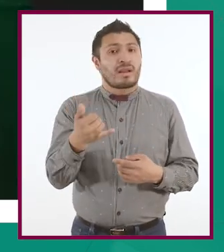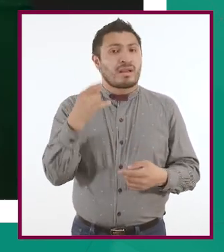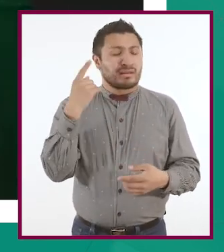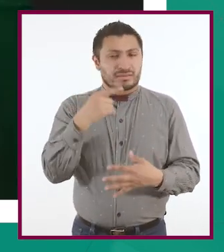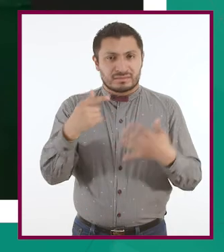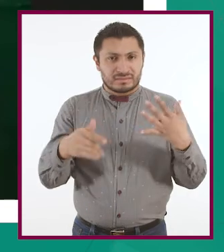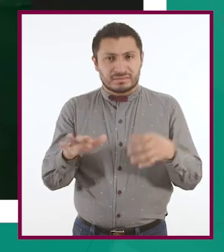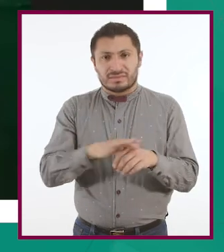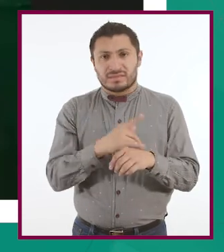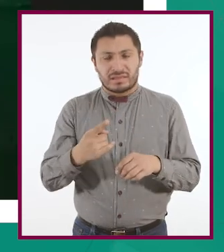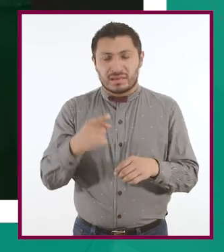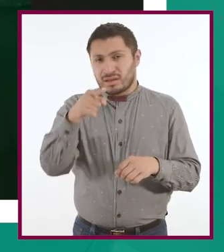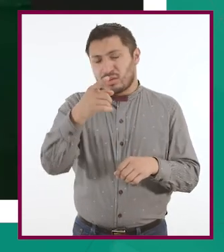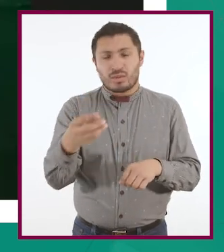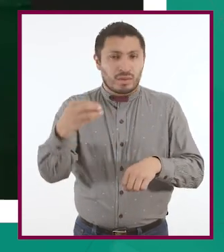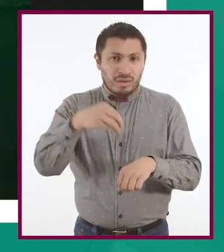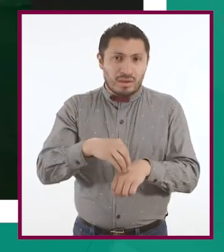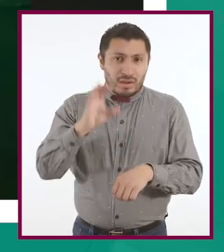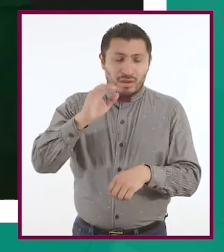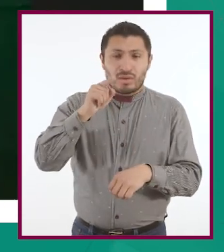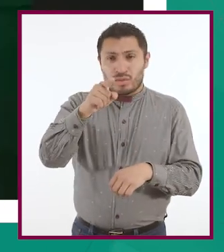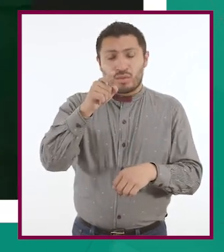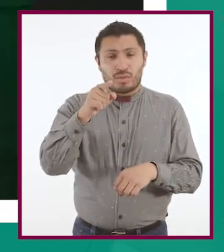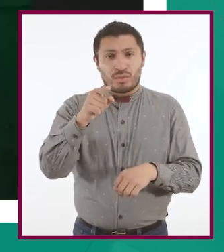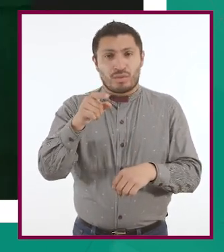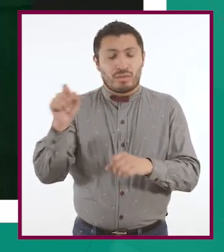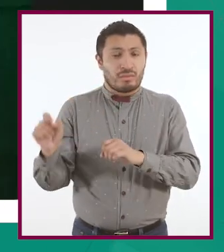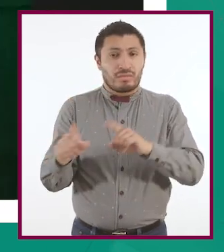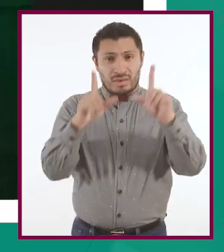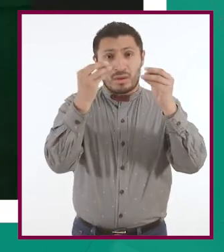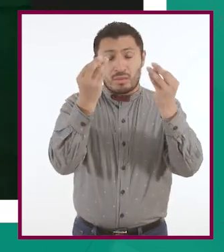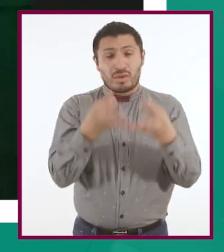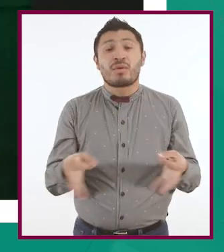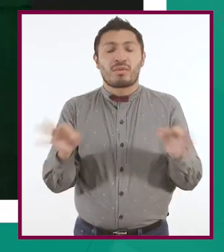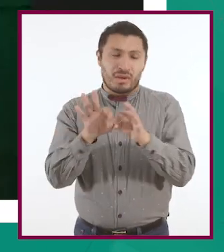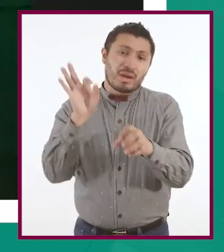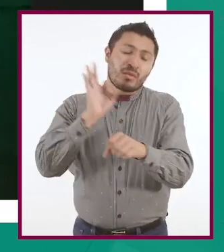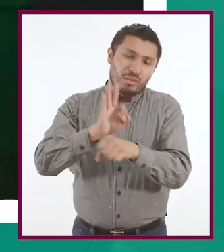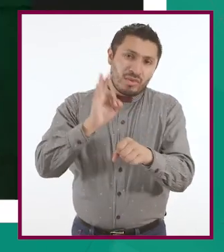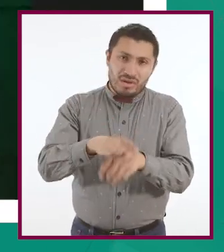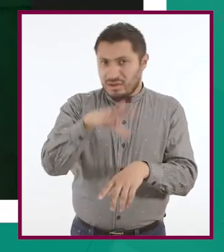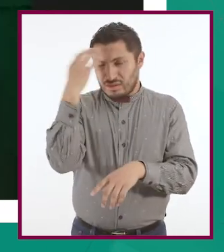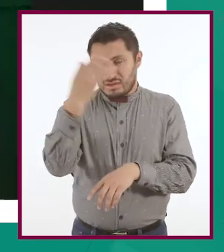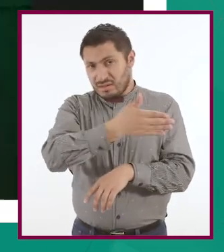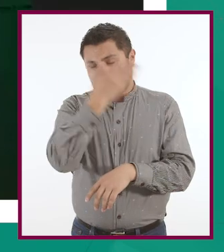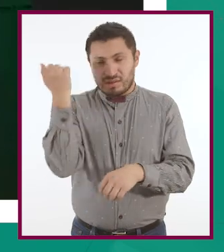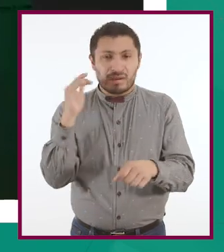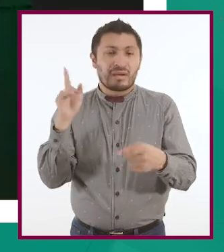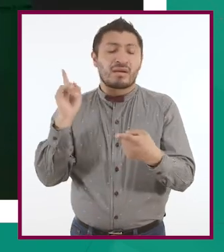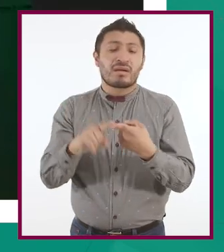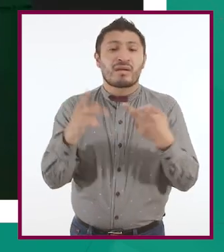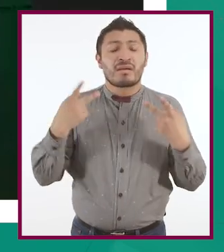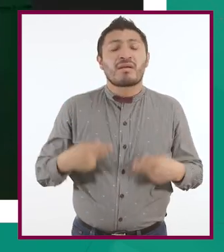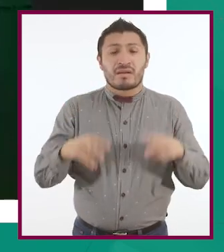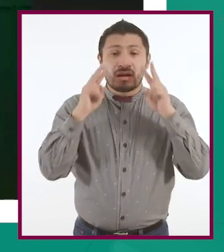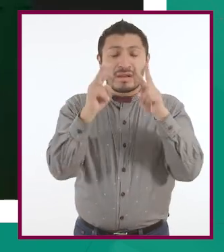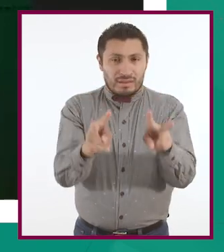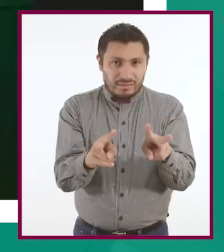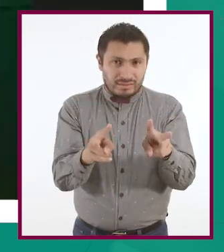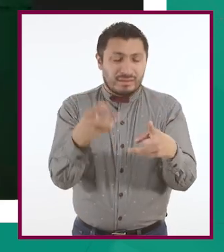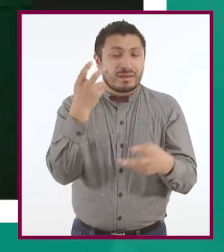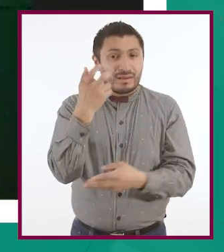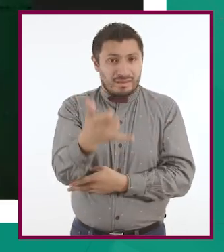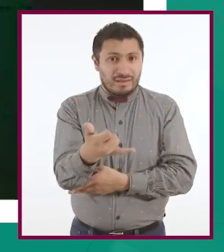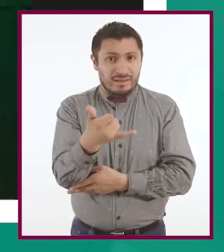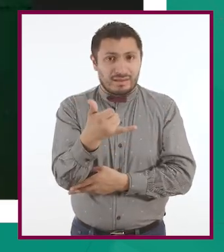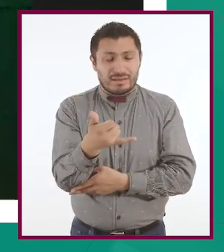poner las contraseñas es muy importante, proteger nuestras fotos, no sabemos quién están viendo y voy